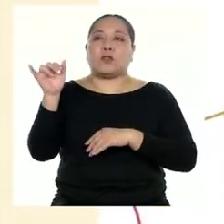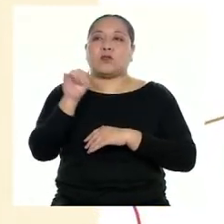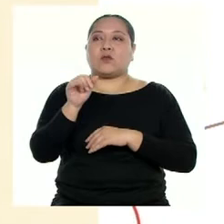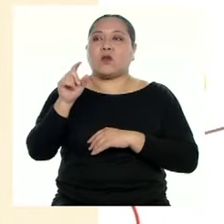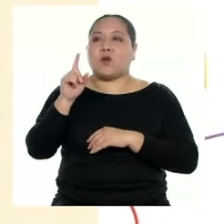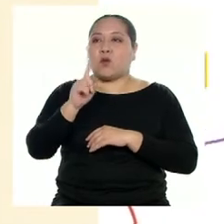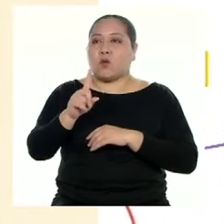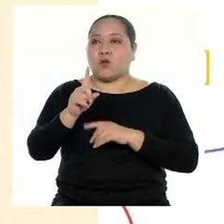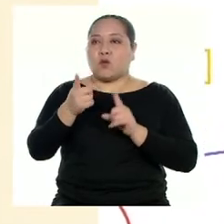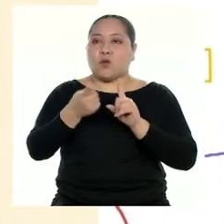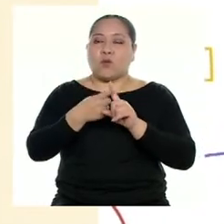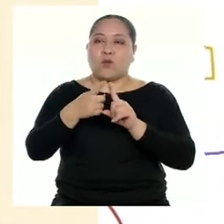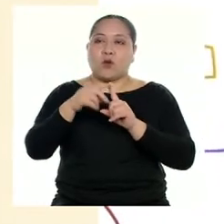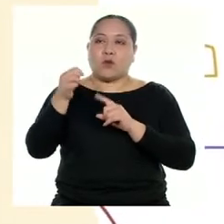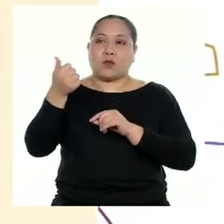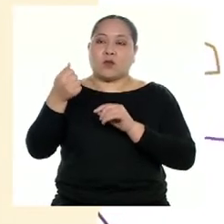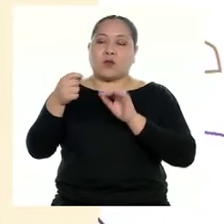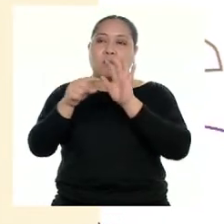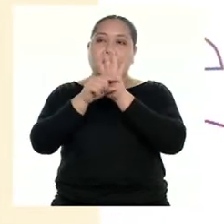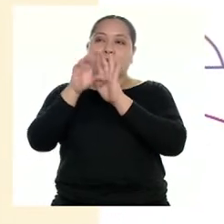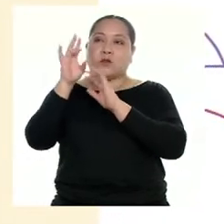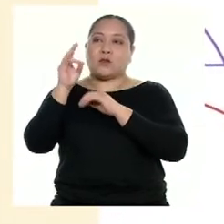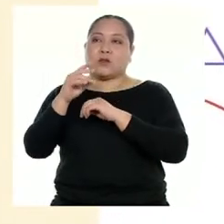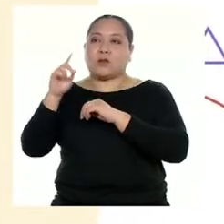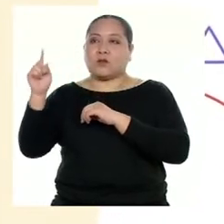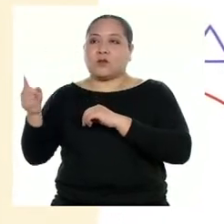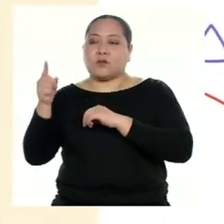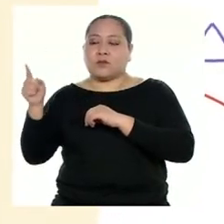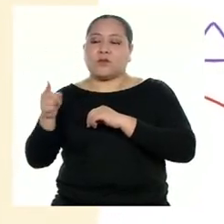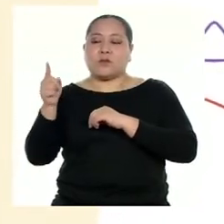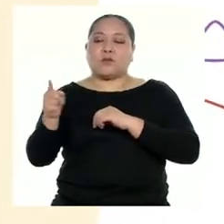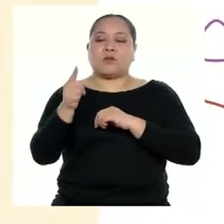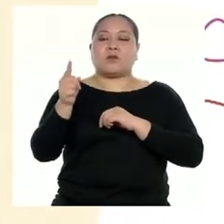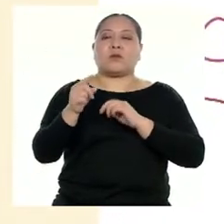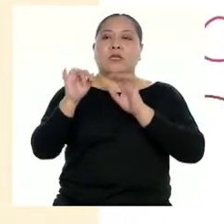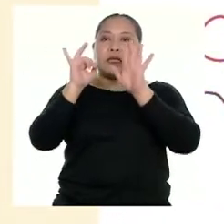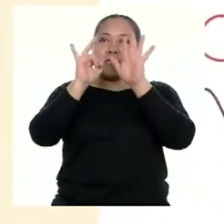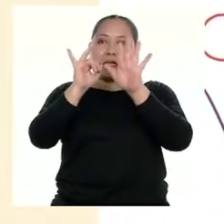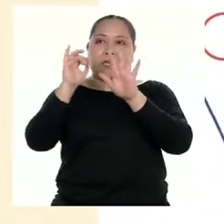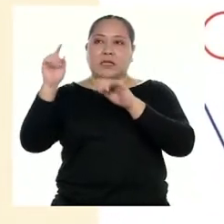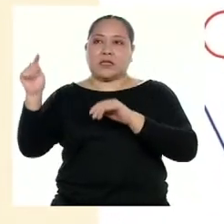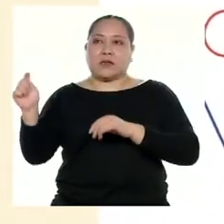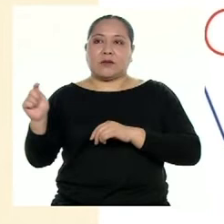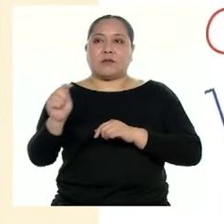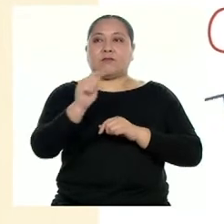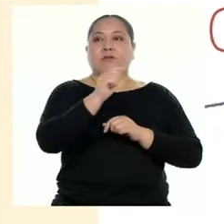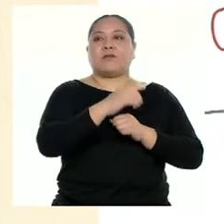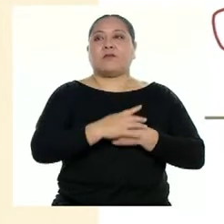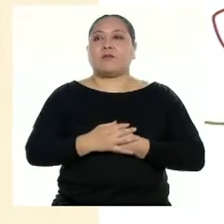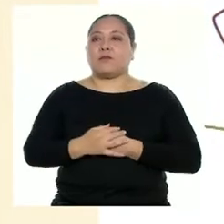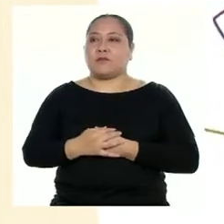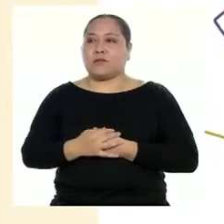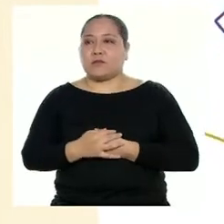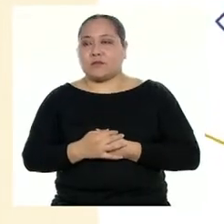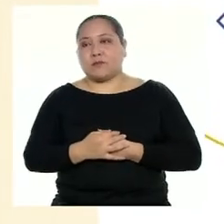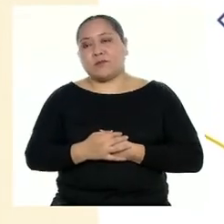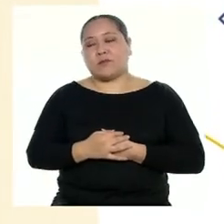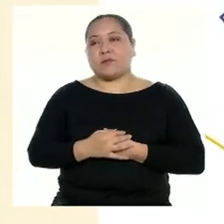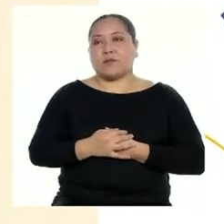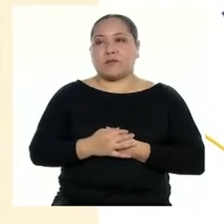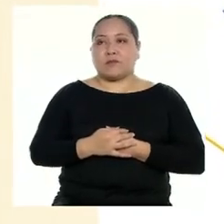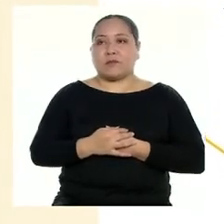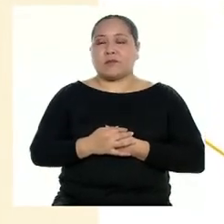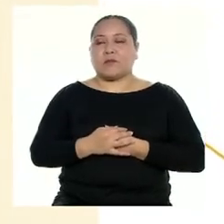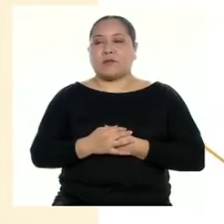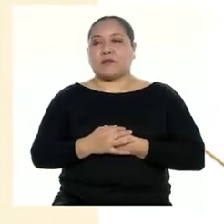1 por 10 a la menos 7 y correr la coma decimal hacia la izquierda cuantas veces indique el exponente negativo